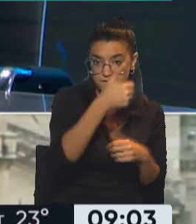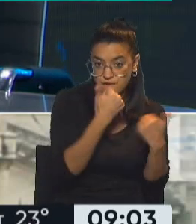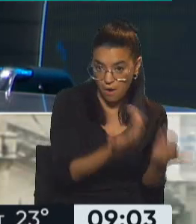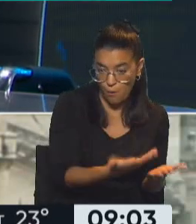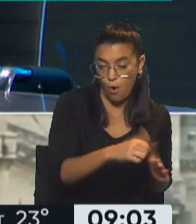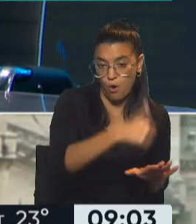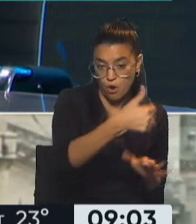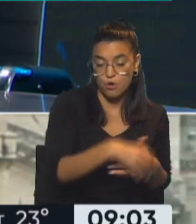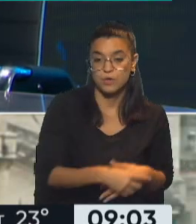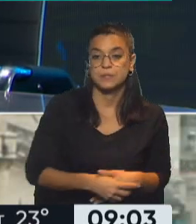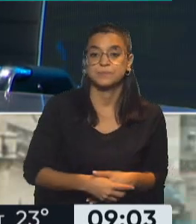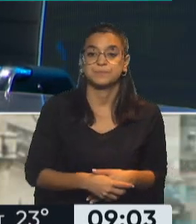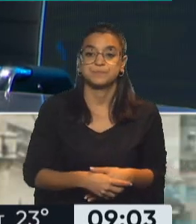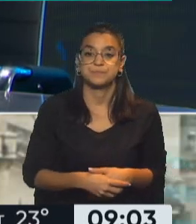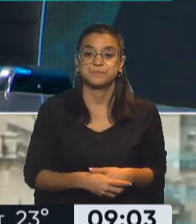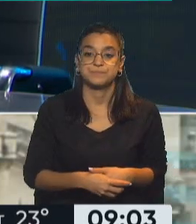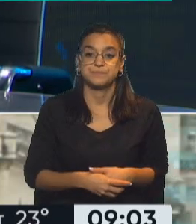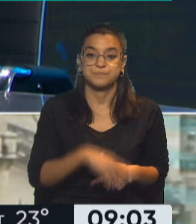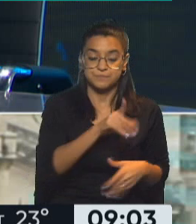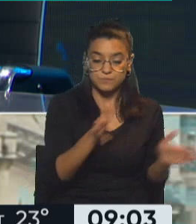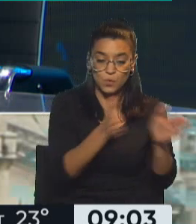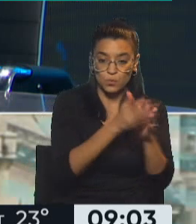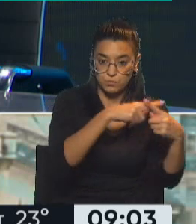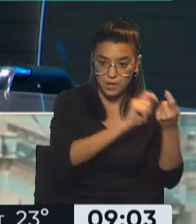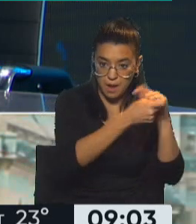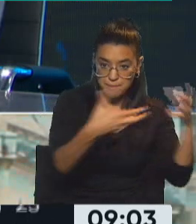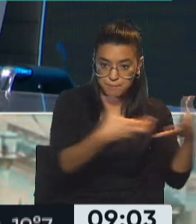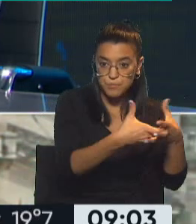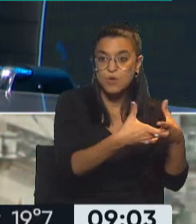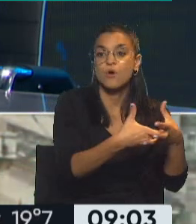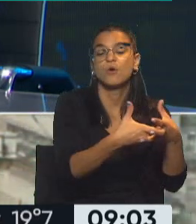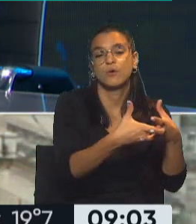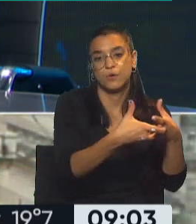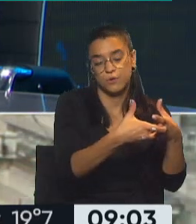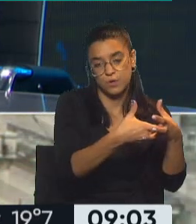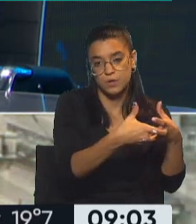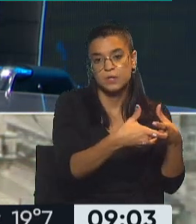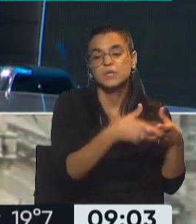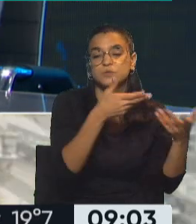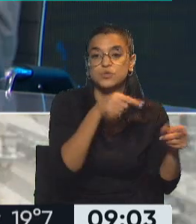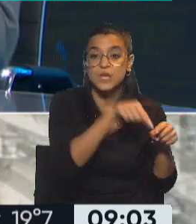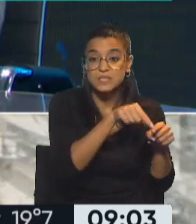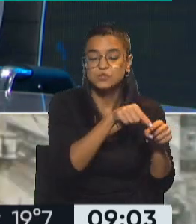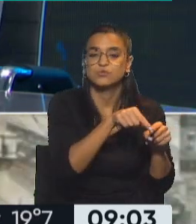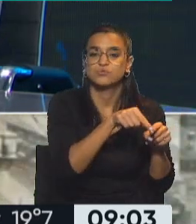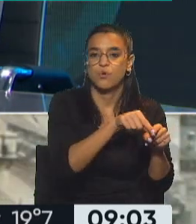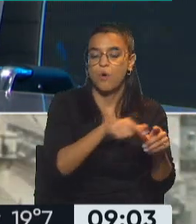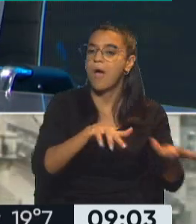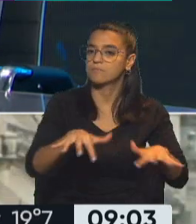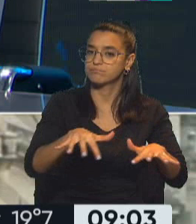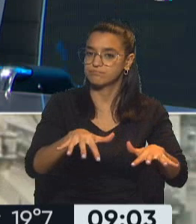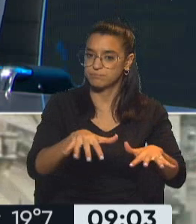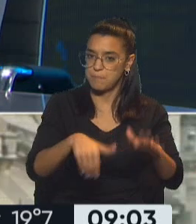a Juntos por el Cambio, indudablemente esto va a activar